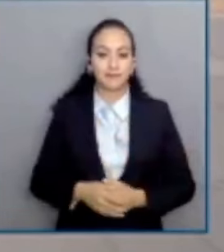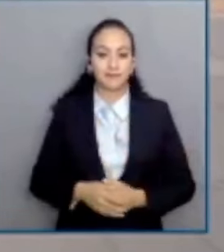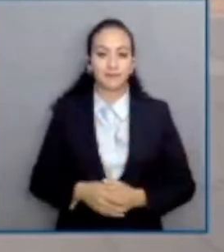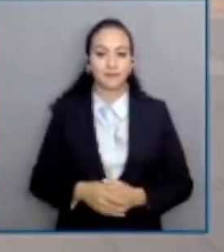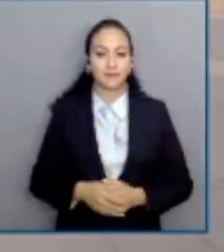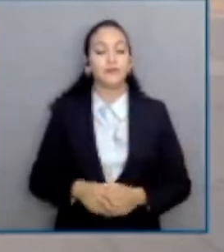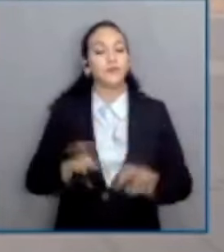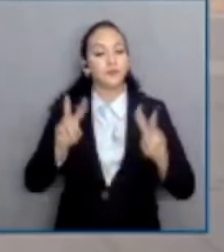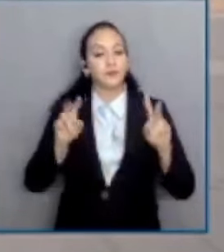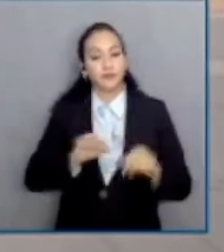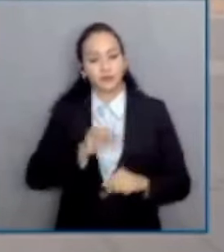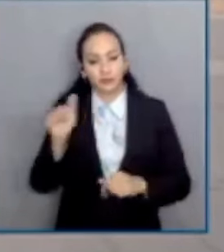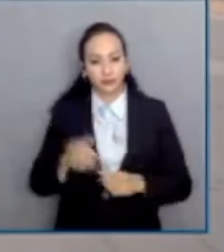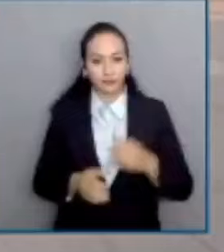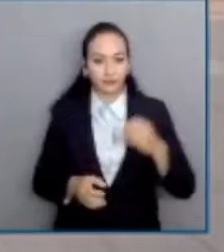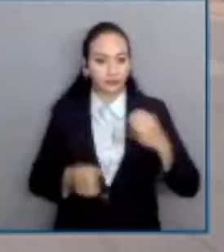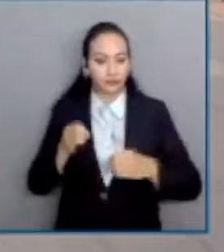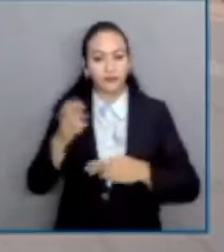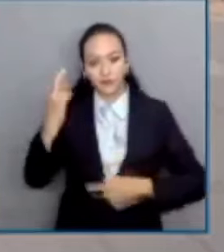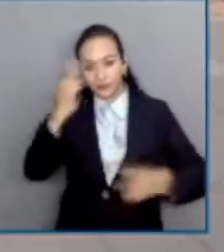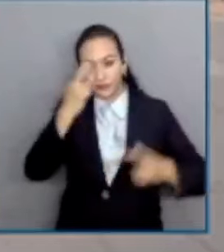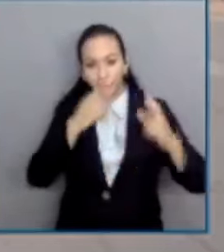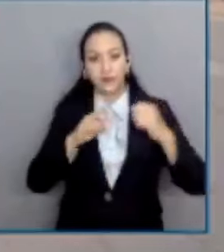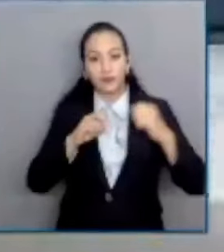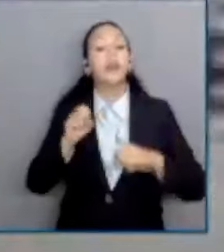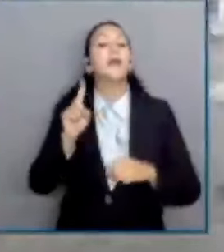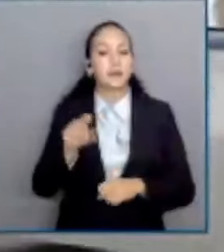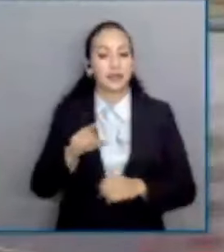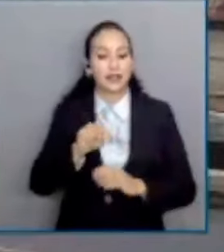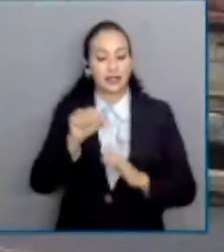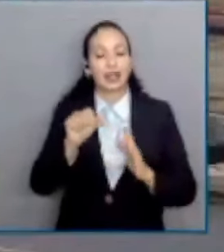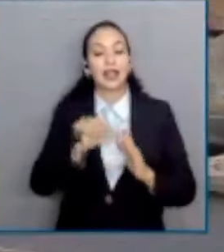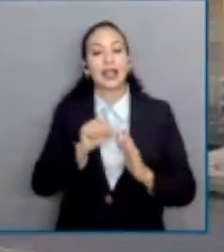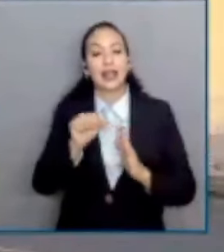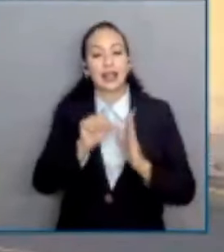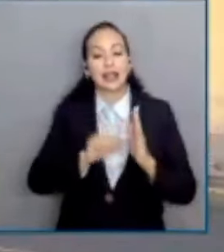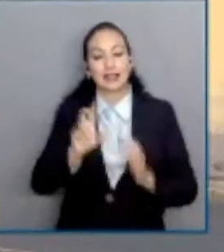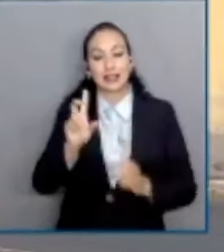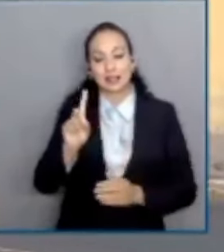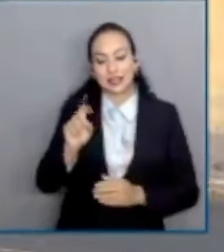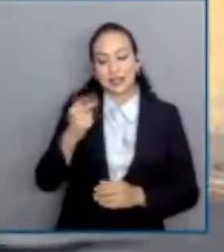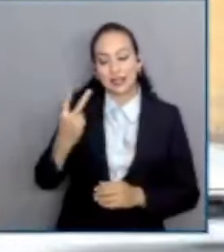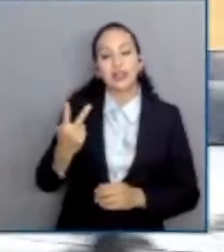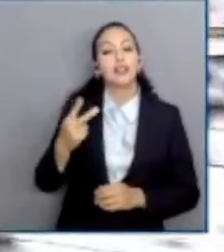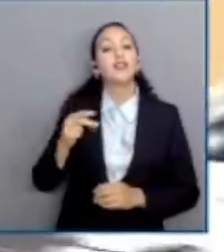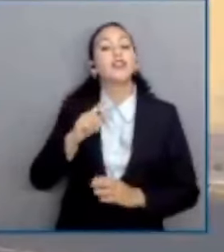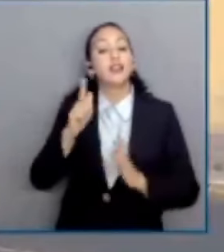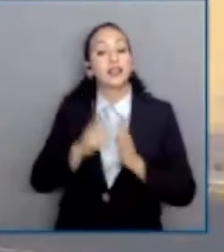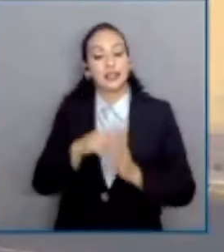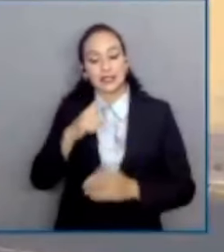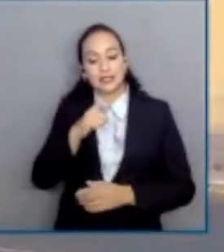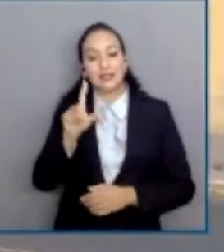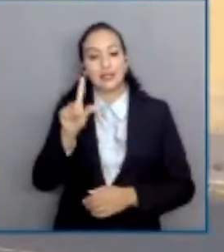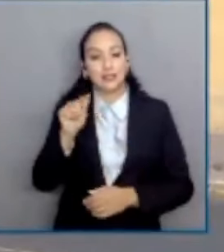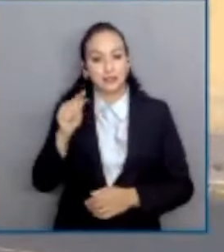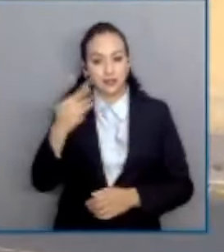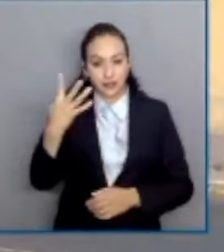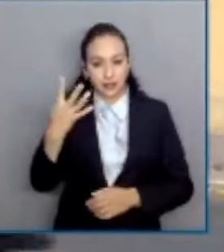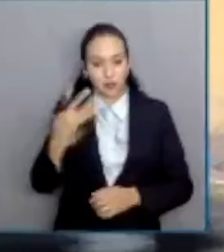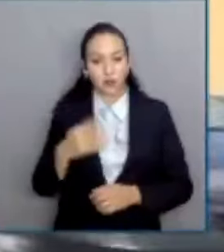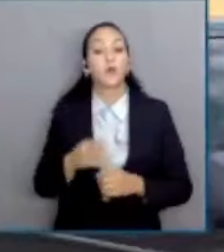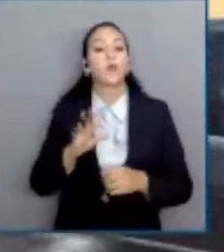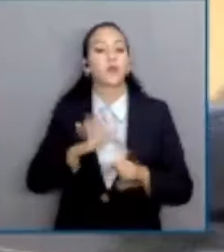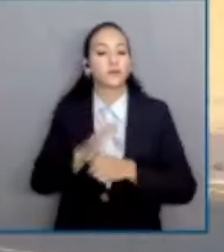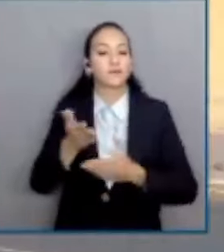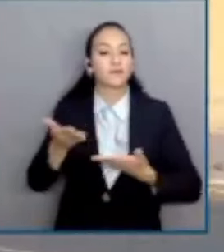el Pleno también invalidó la fracción segunda del artículo 32 de la Ley Número 174 del Servicio Profesional de